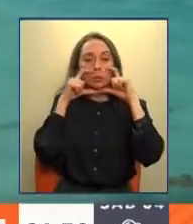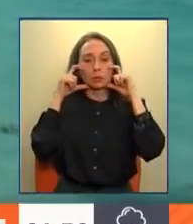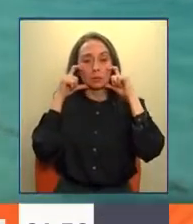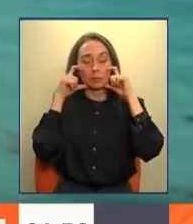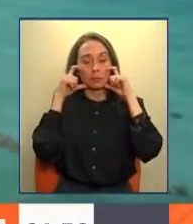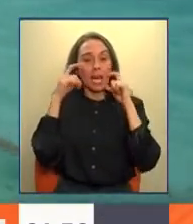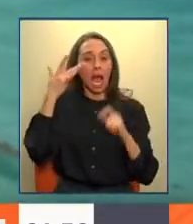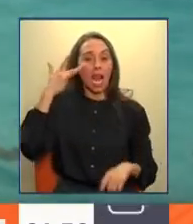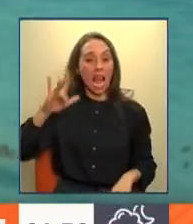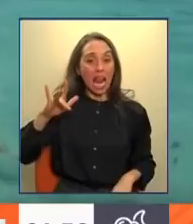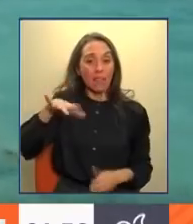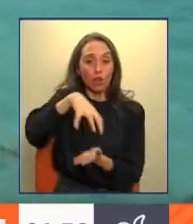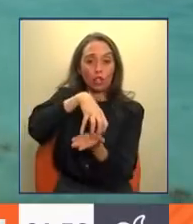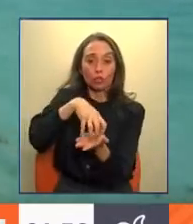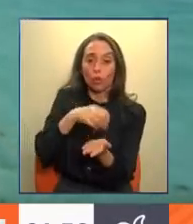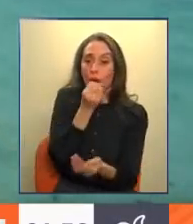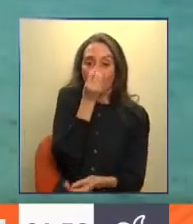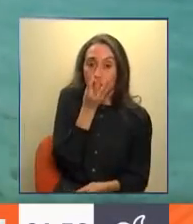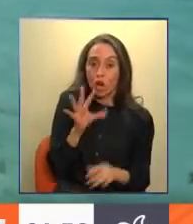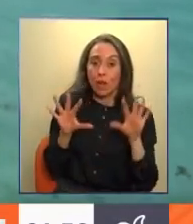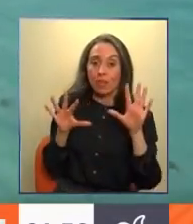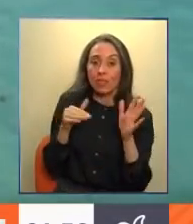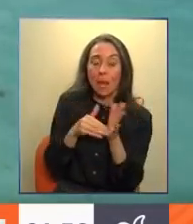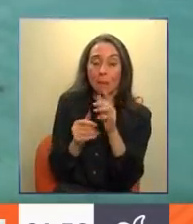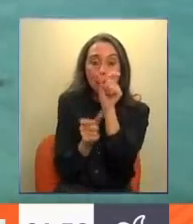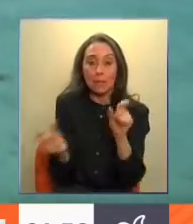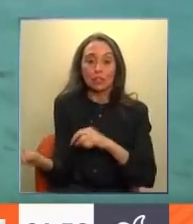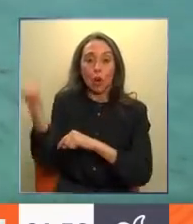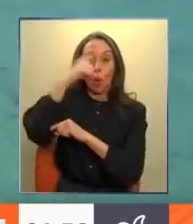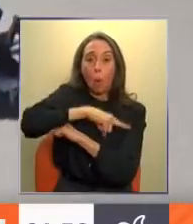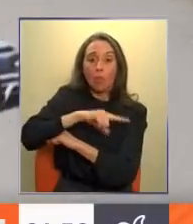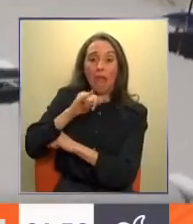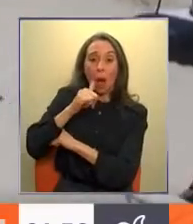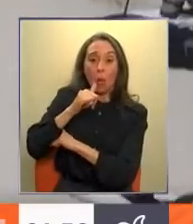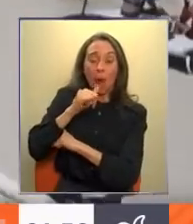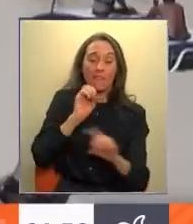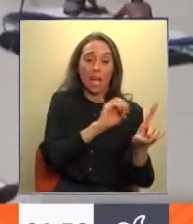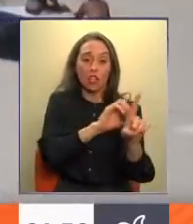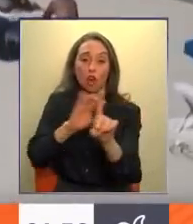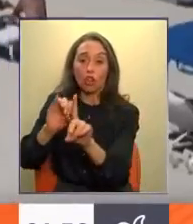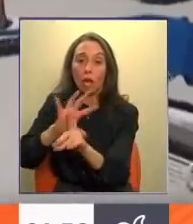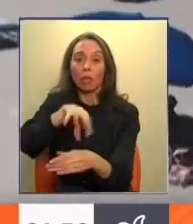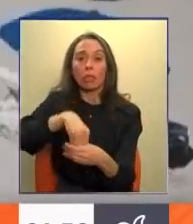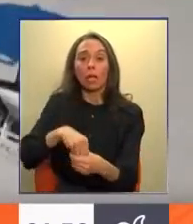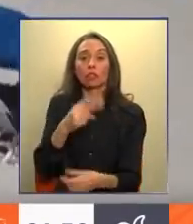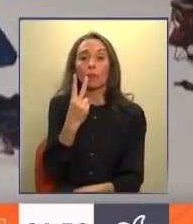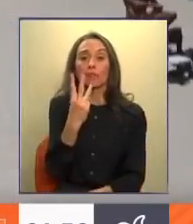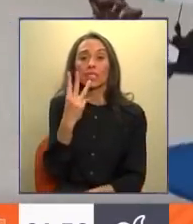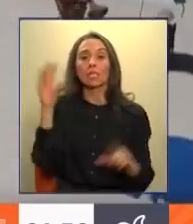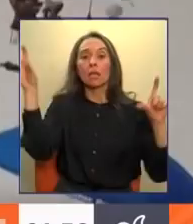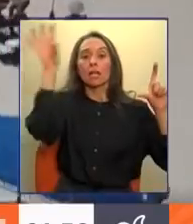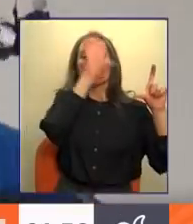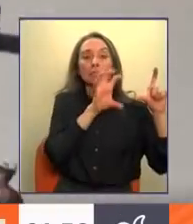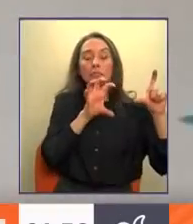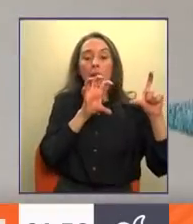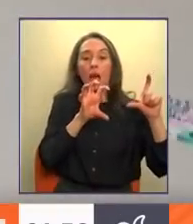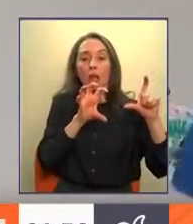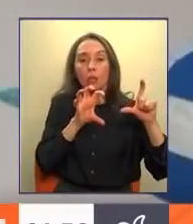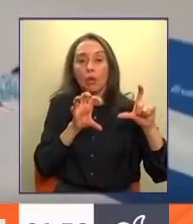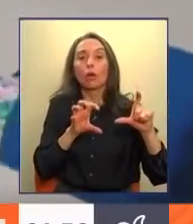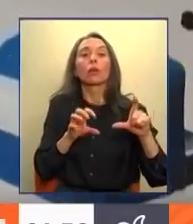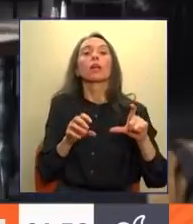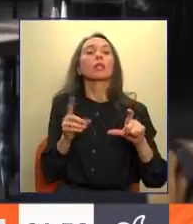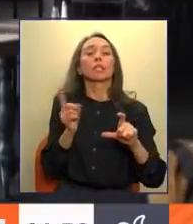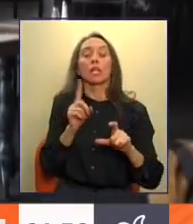California y Florida, que reportó 10.000 nuevos casos el jueves, están entre los 23 estados que dieron marcha atrás a la